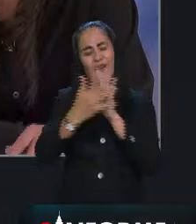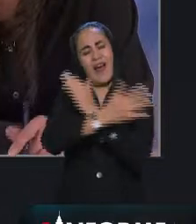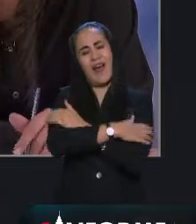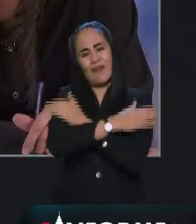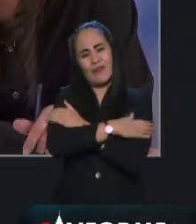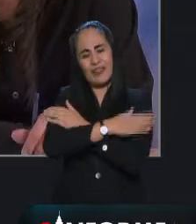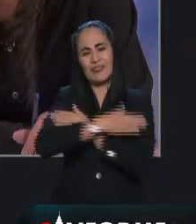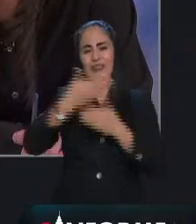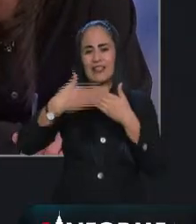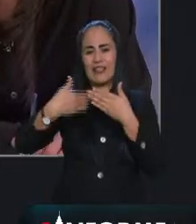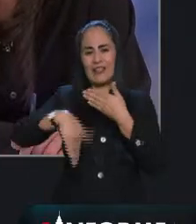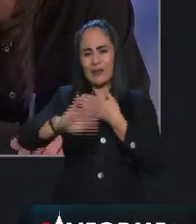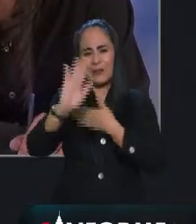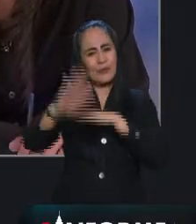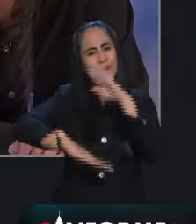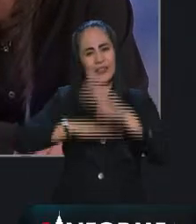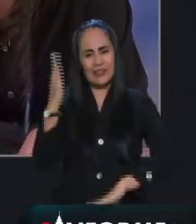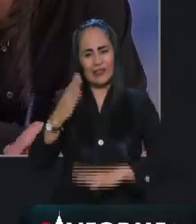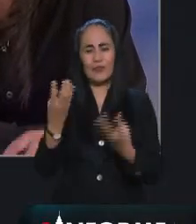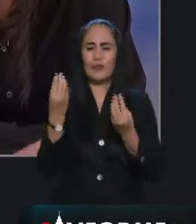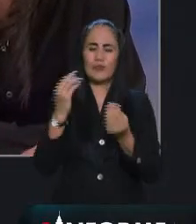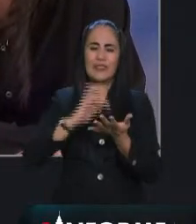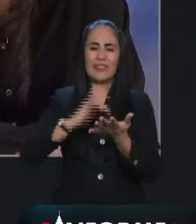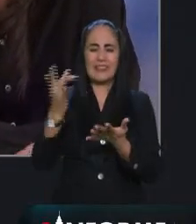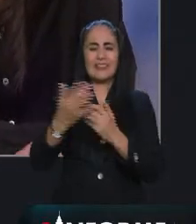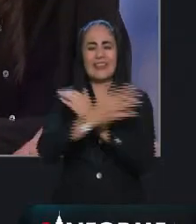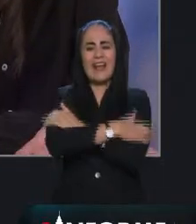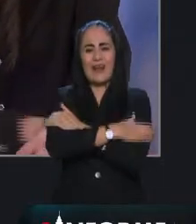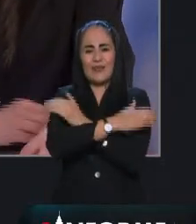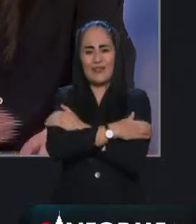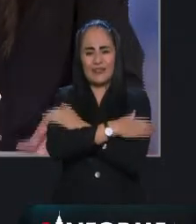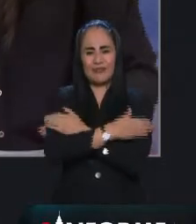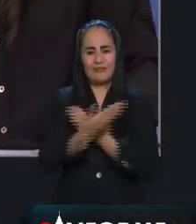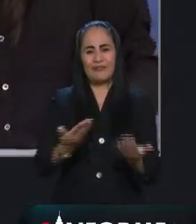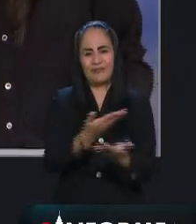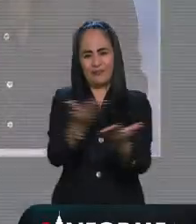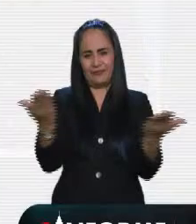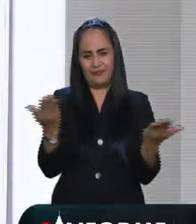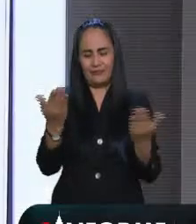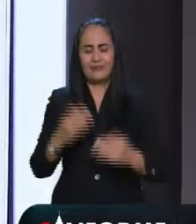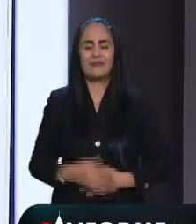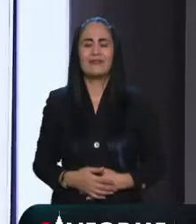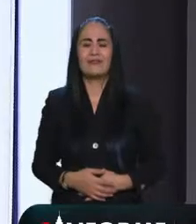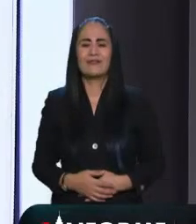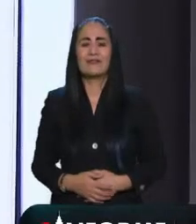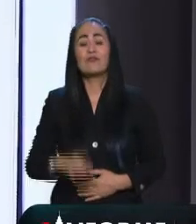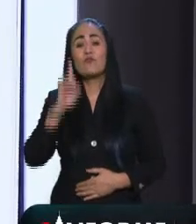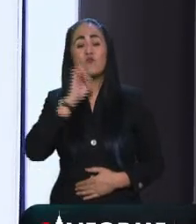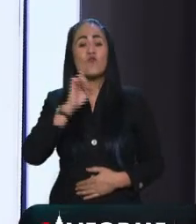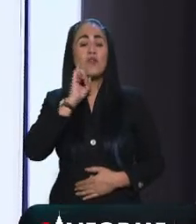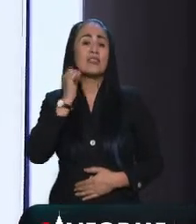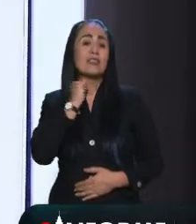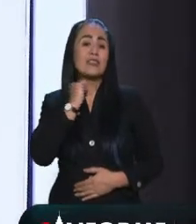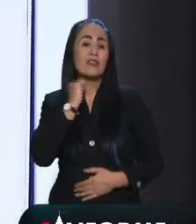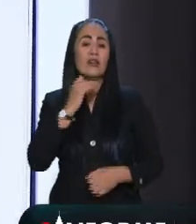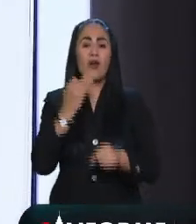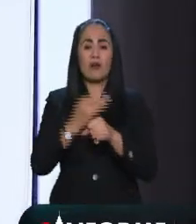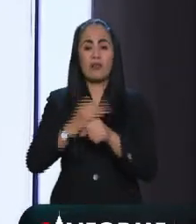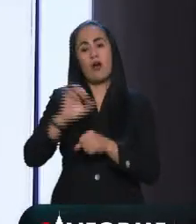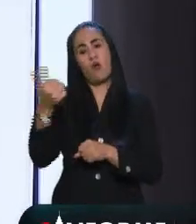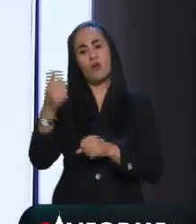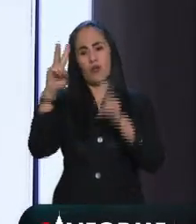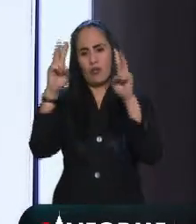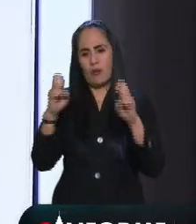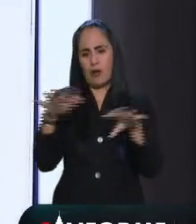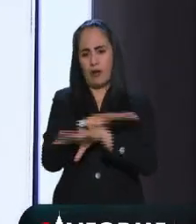mejor para este año. Muchas gracias, les mando un abrazo a todas y a todos. Un abrazo. Senadora, y nosotros nos vamos con otro tema este